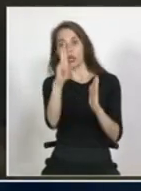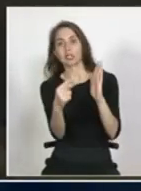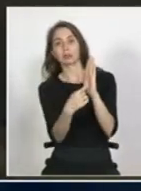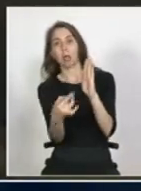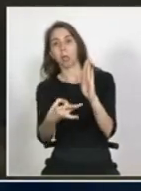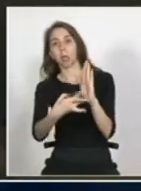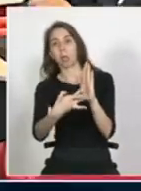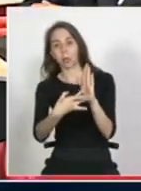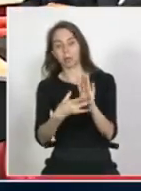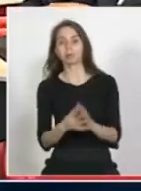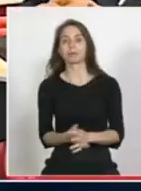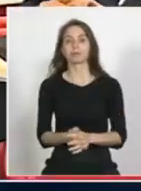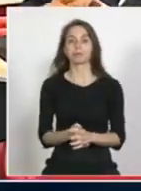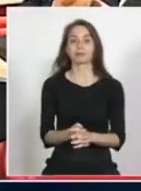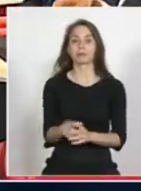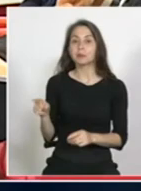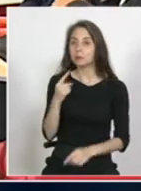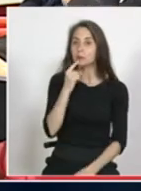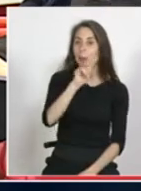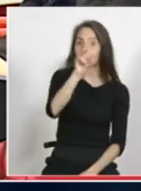vamos con una pregunta